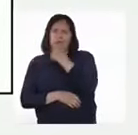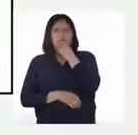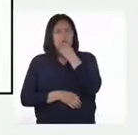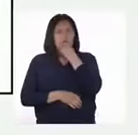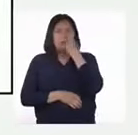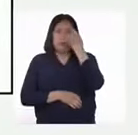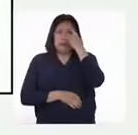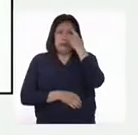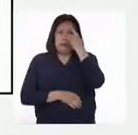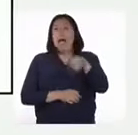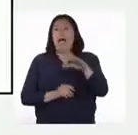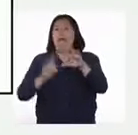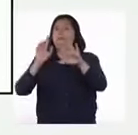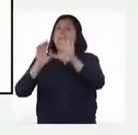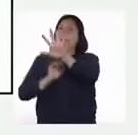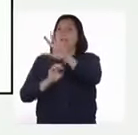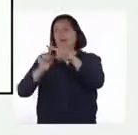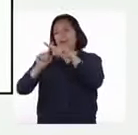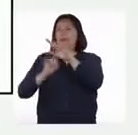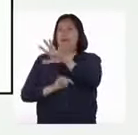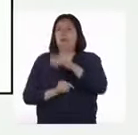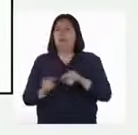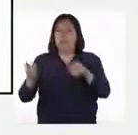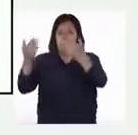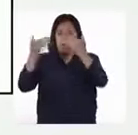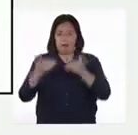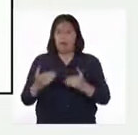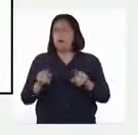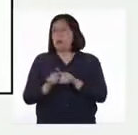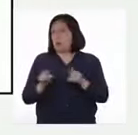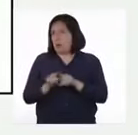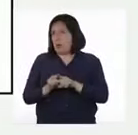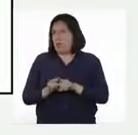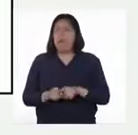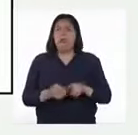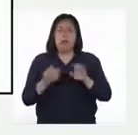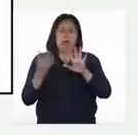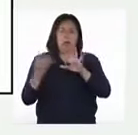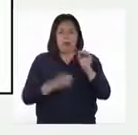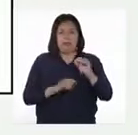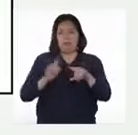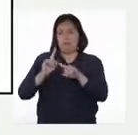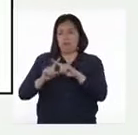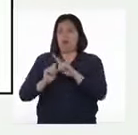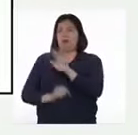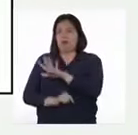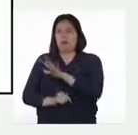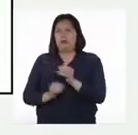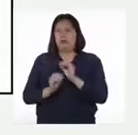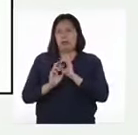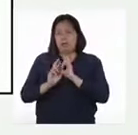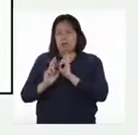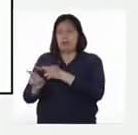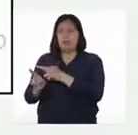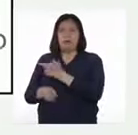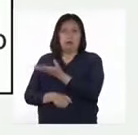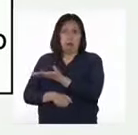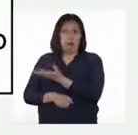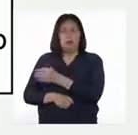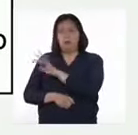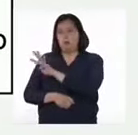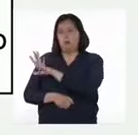Así que lo multipliqué por 5. Y hice lo mismo abajo. Multipliqué 90 por 5. Y me dio como resultado